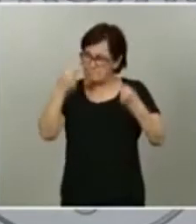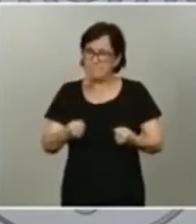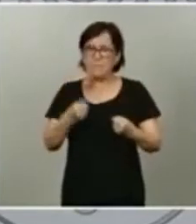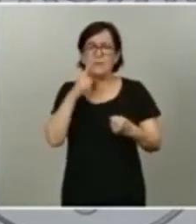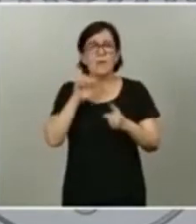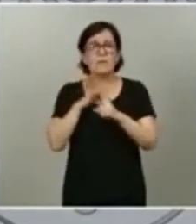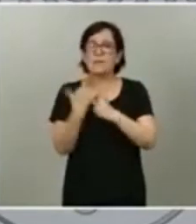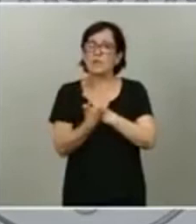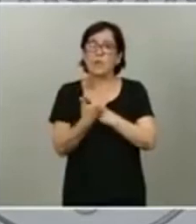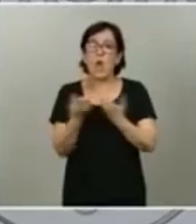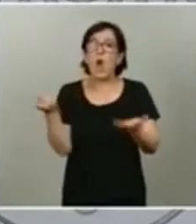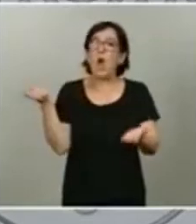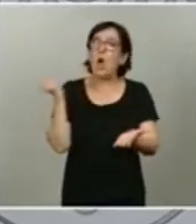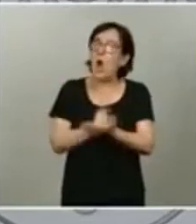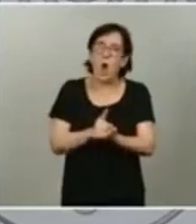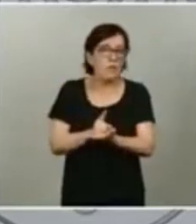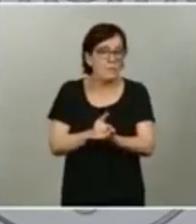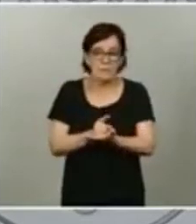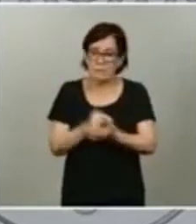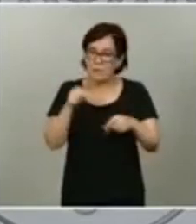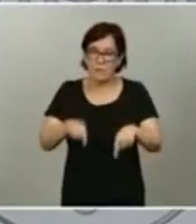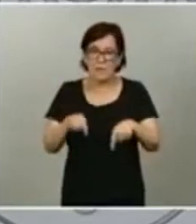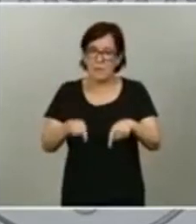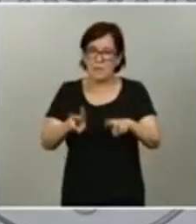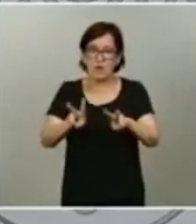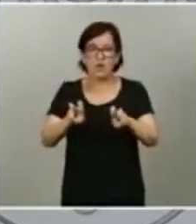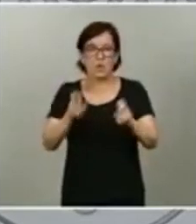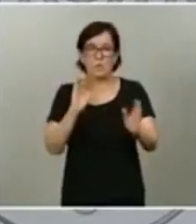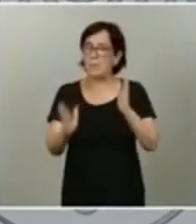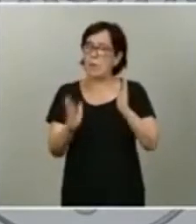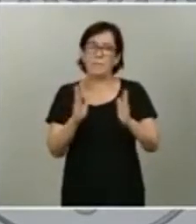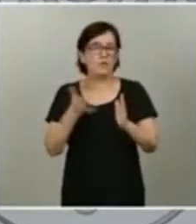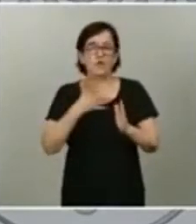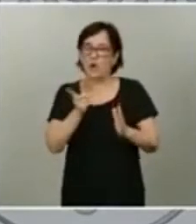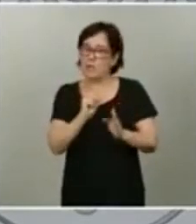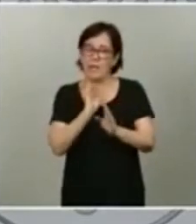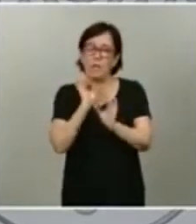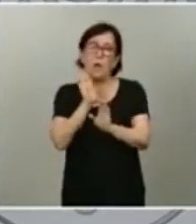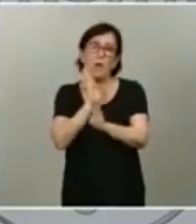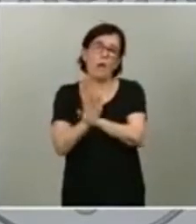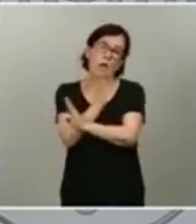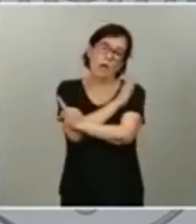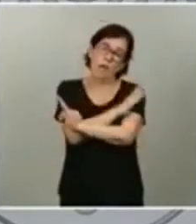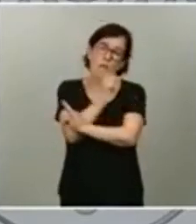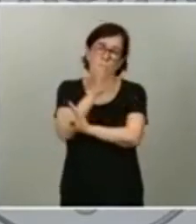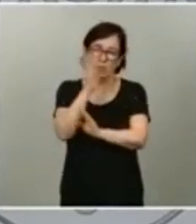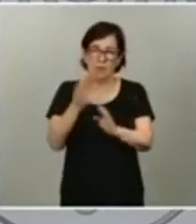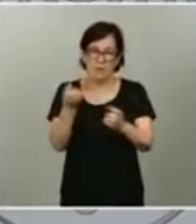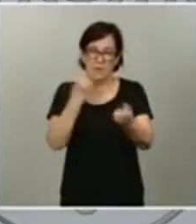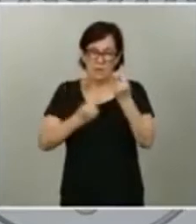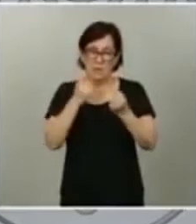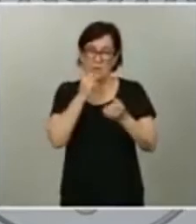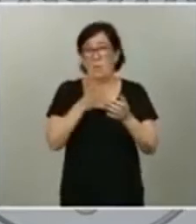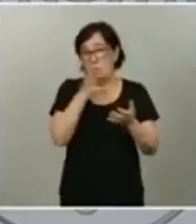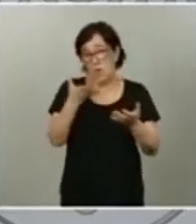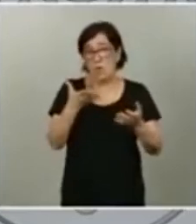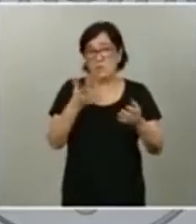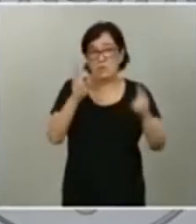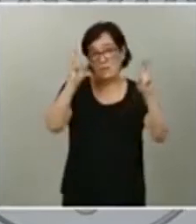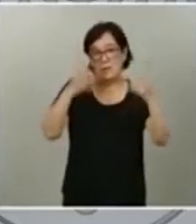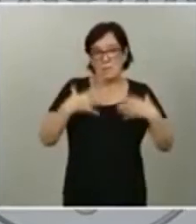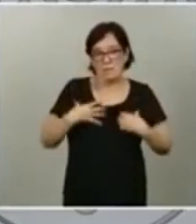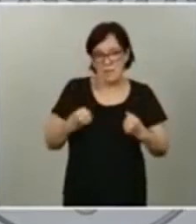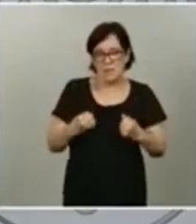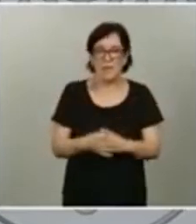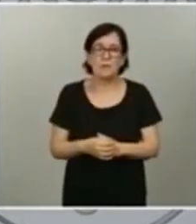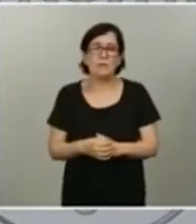no se reprodujera en este nuevo momento de crisis económica fruto de la crisis sanitaria. Además,